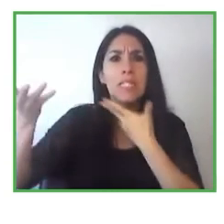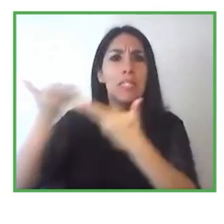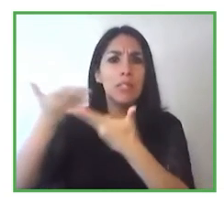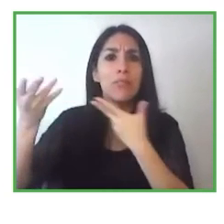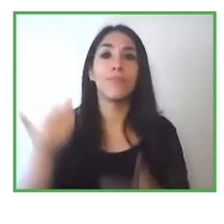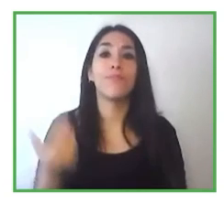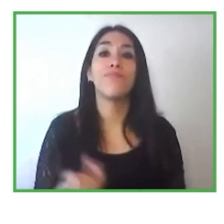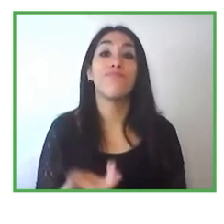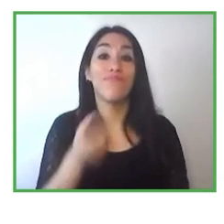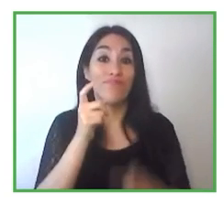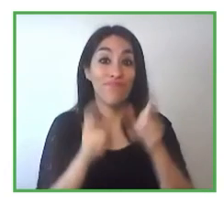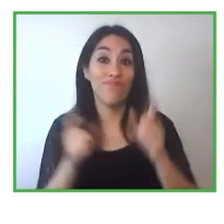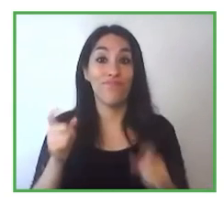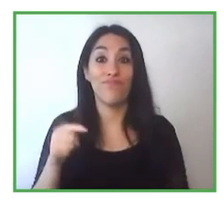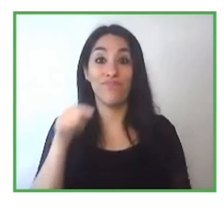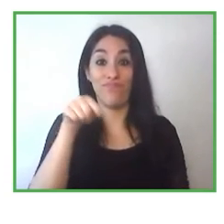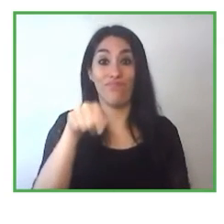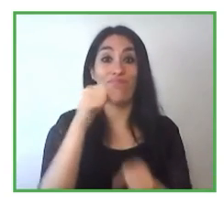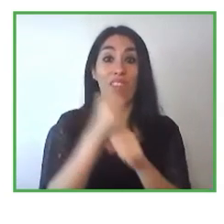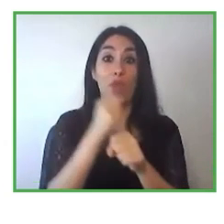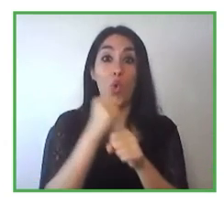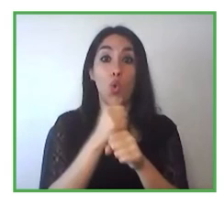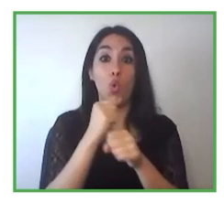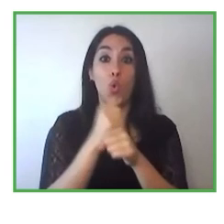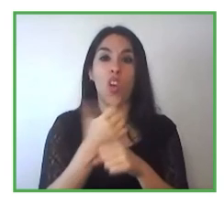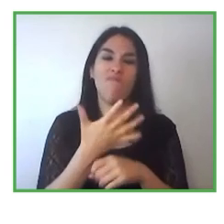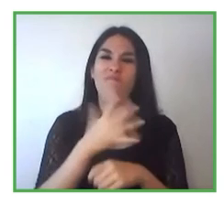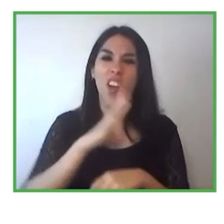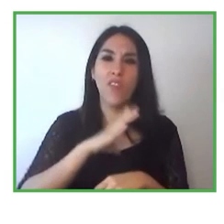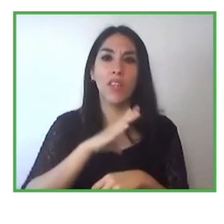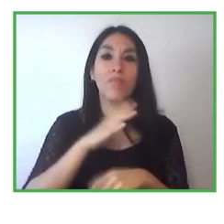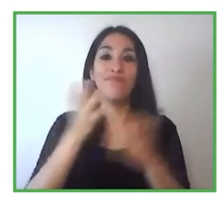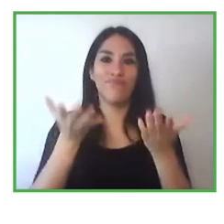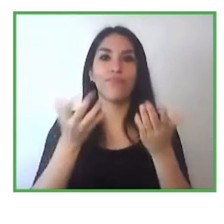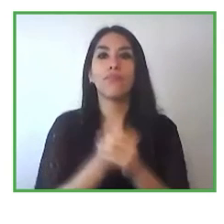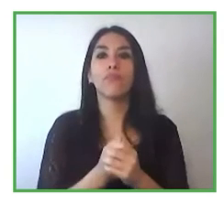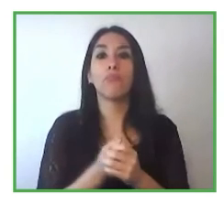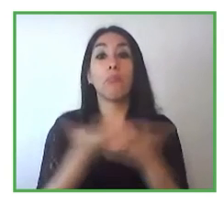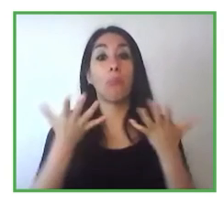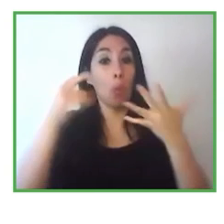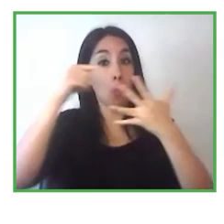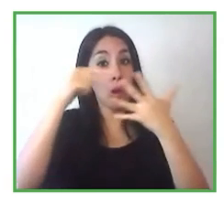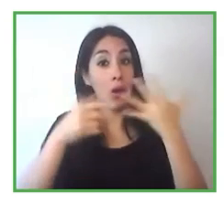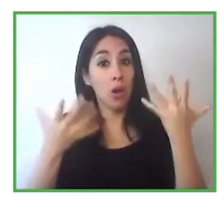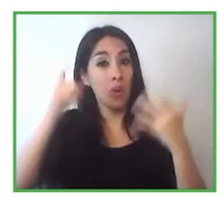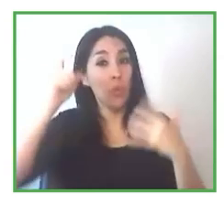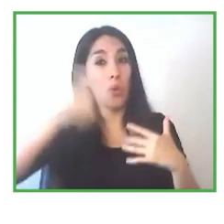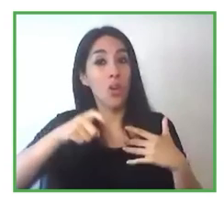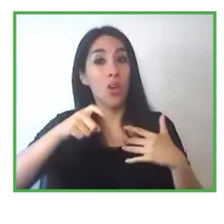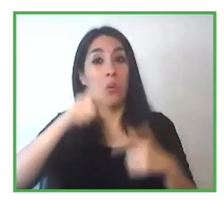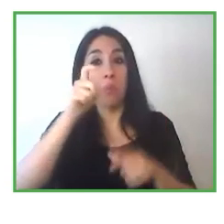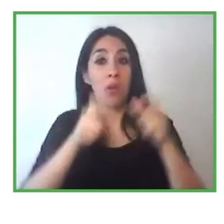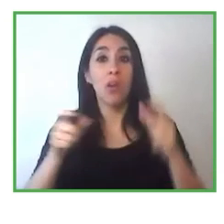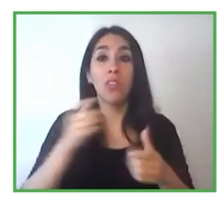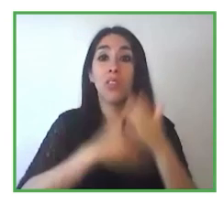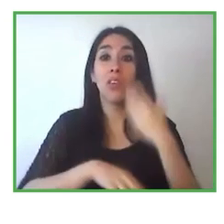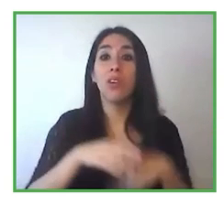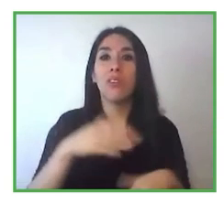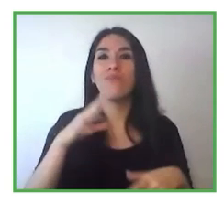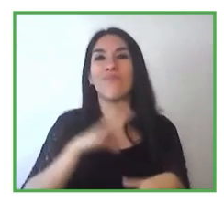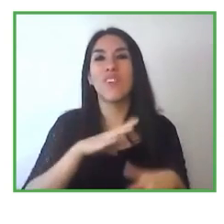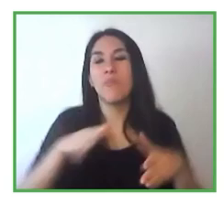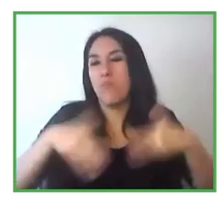ocupacionales que respondan a la demanda o requerimientos de sus puestos eso en primer lugar en